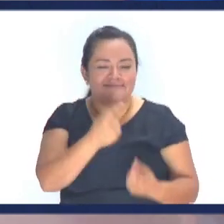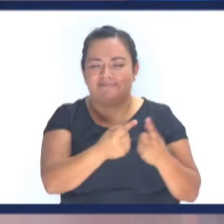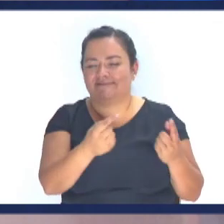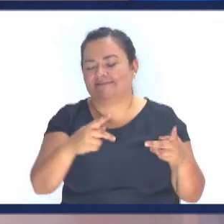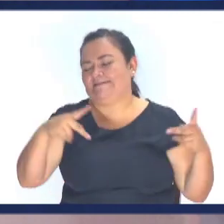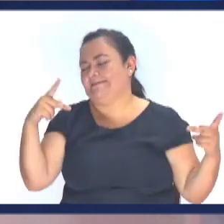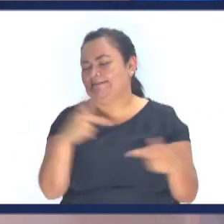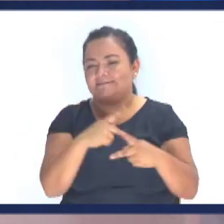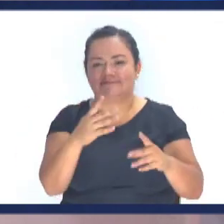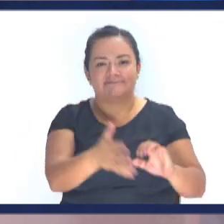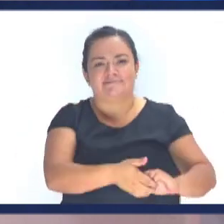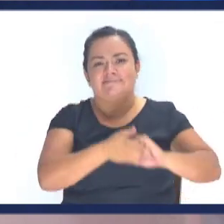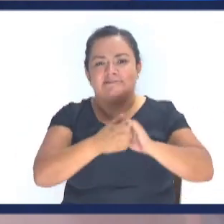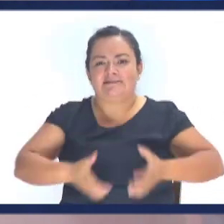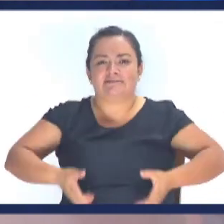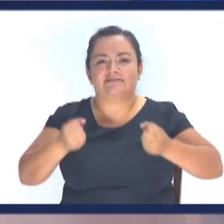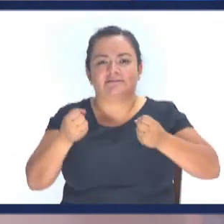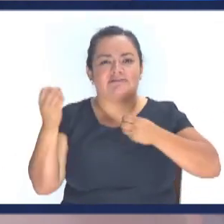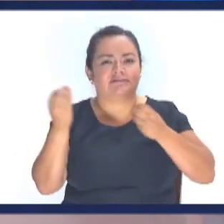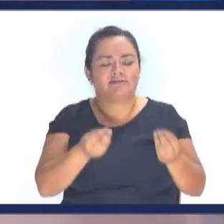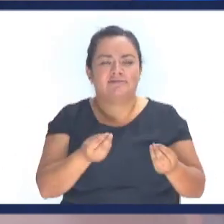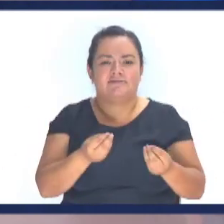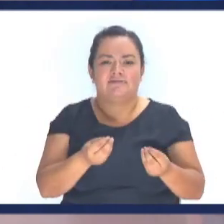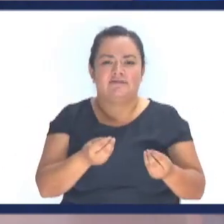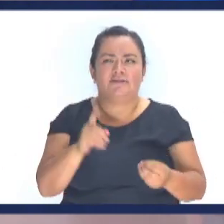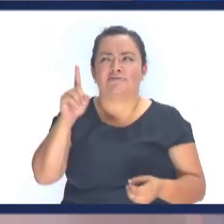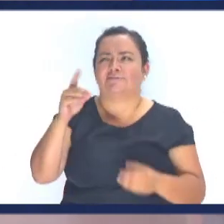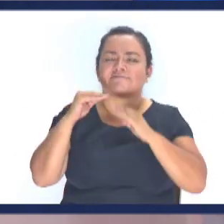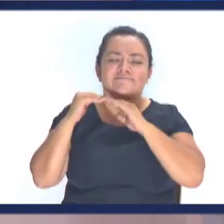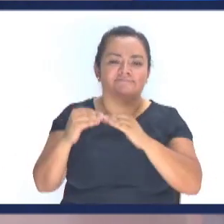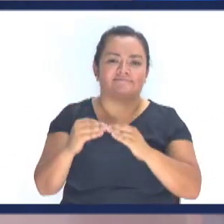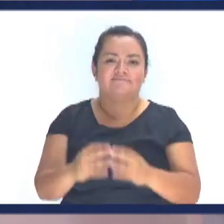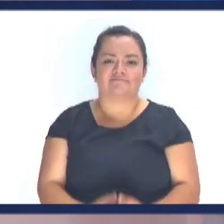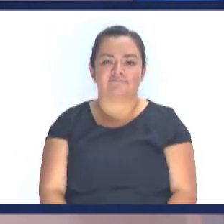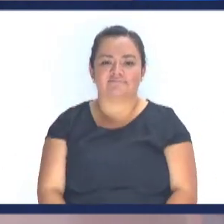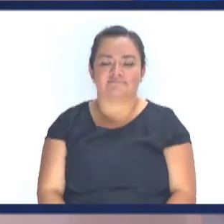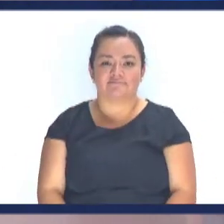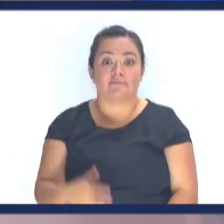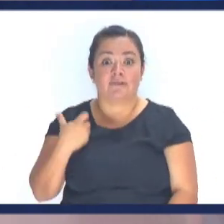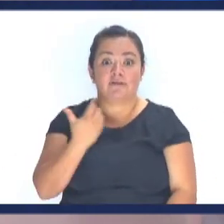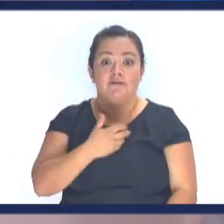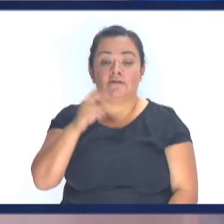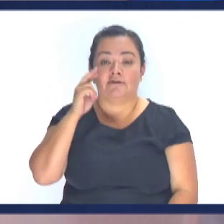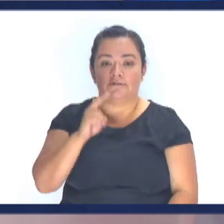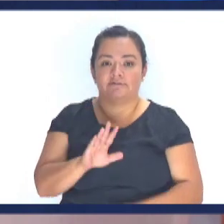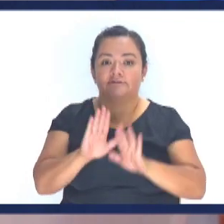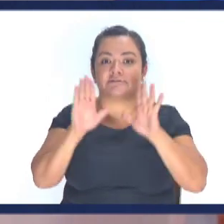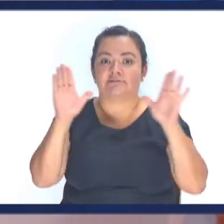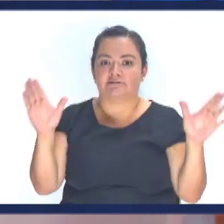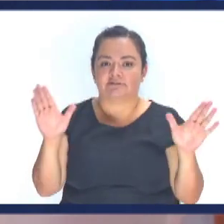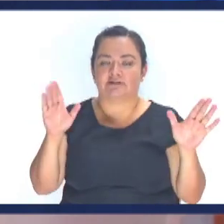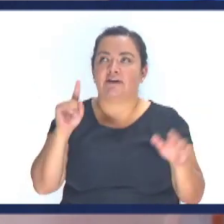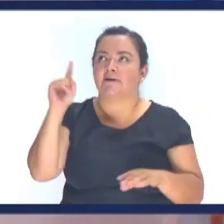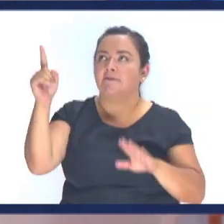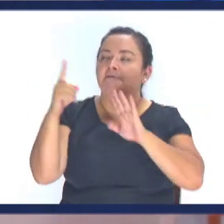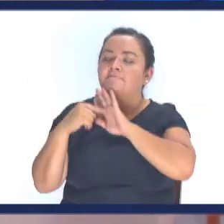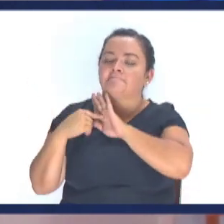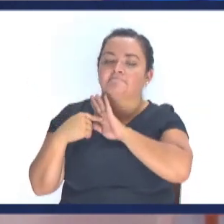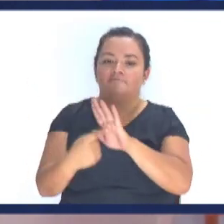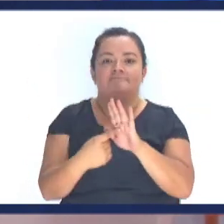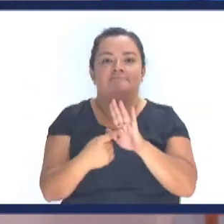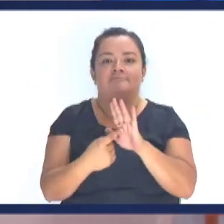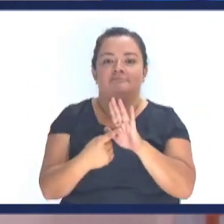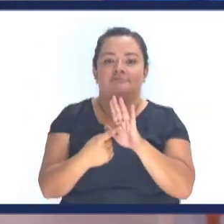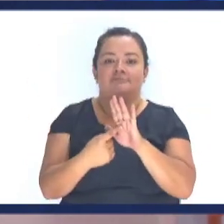personas peores Como nosotros ¿Cómo te la va a arrebatar Si Dios no cambia? Entonces vamos a ver Que Jesús Es la revelación de